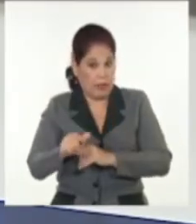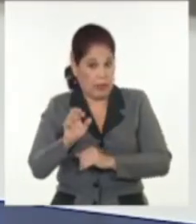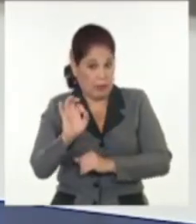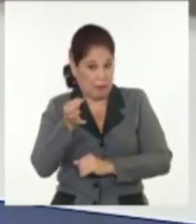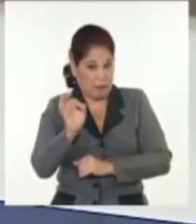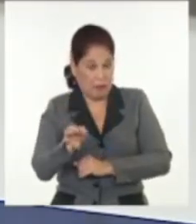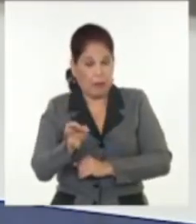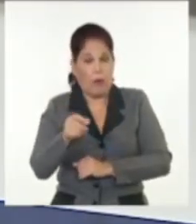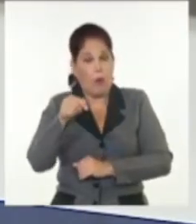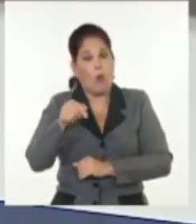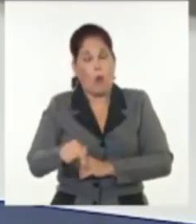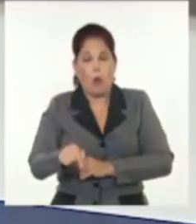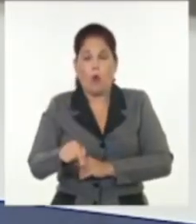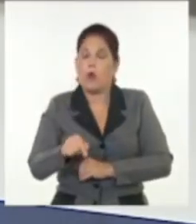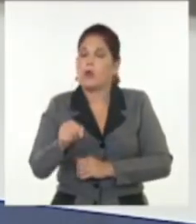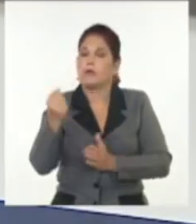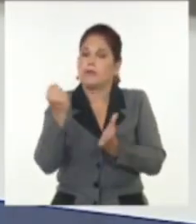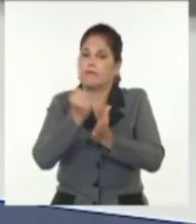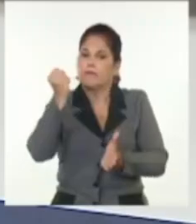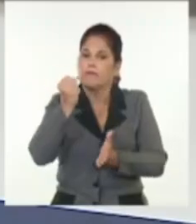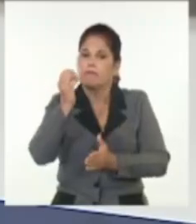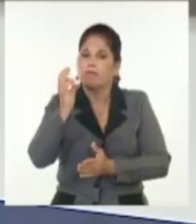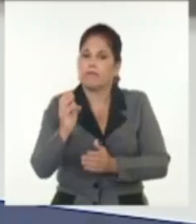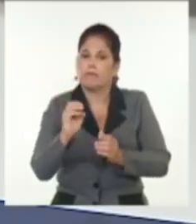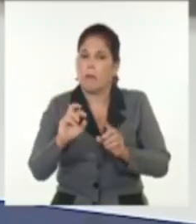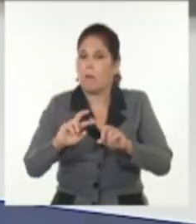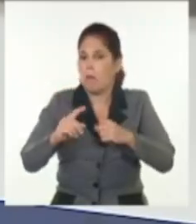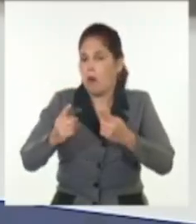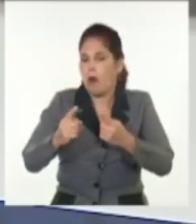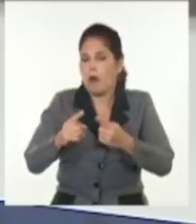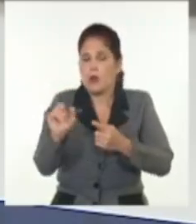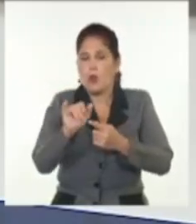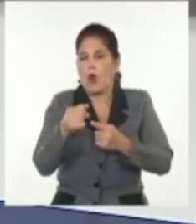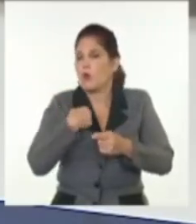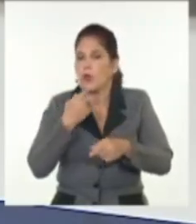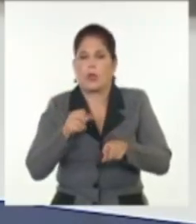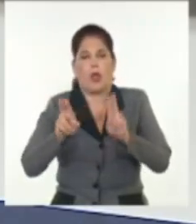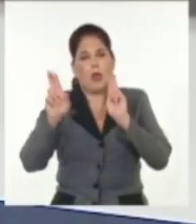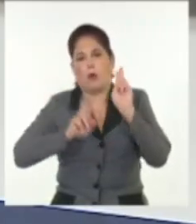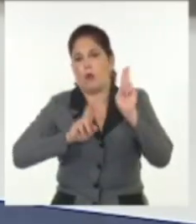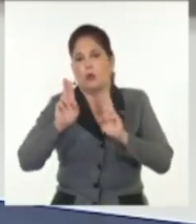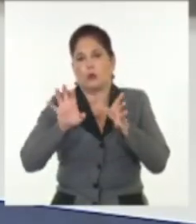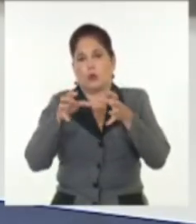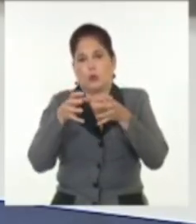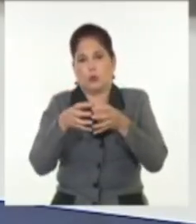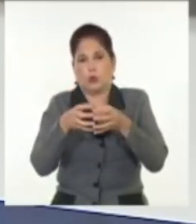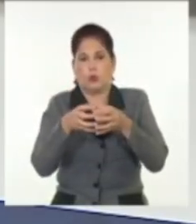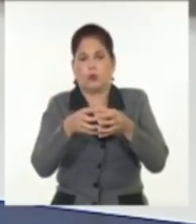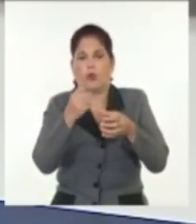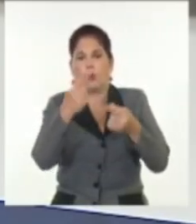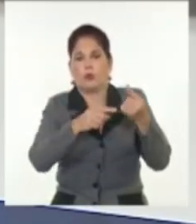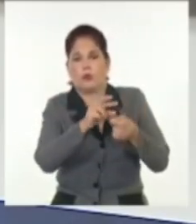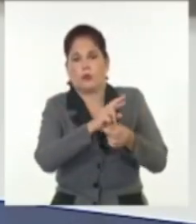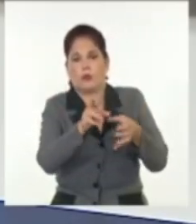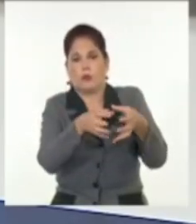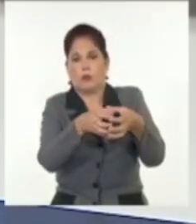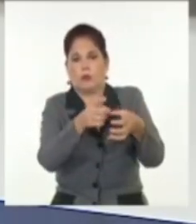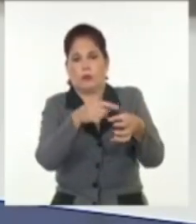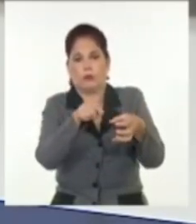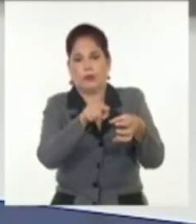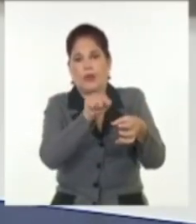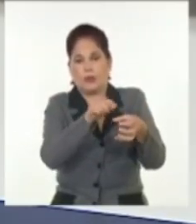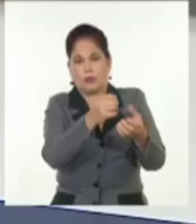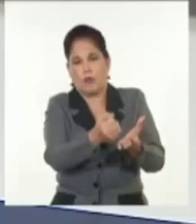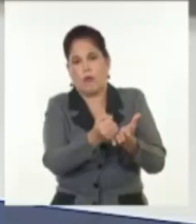superó hoy una moción de censura y lo hizo gracias a la abstención de la extrema derecha en el legislativo, lo que es visto como un